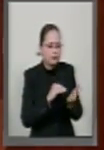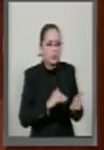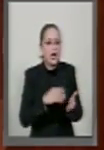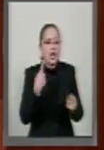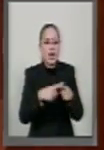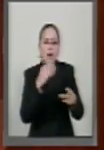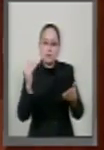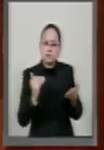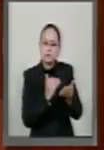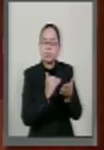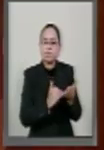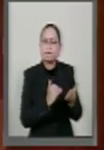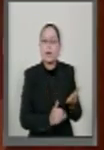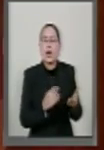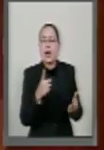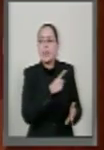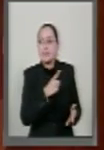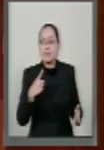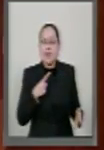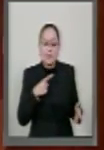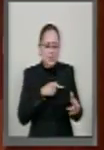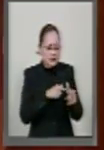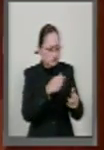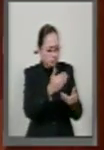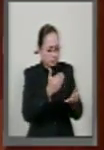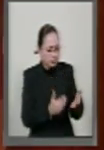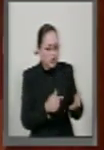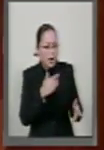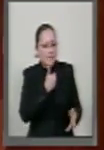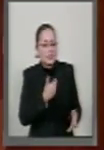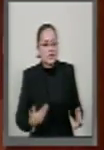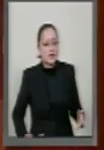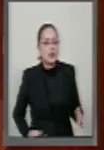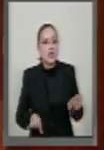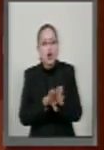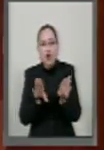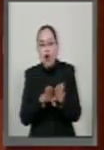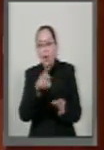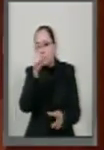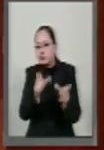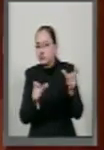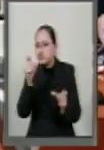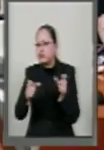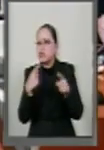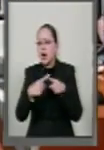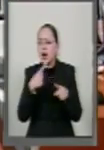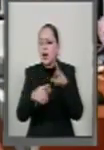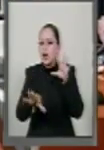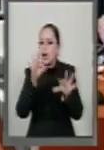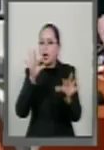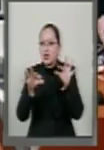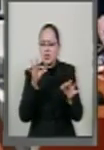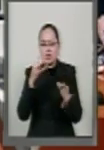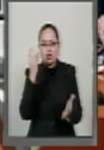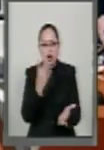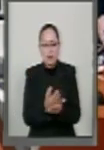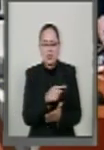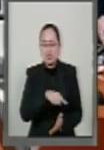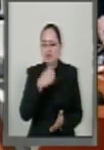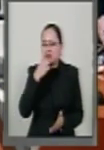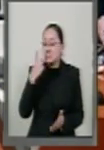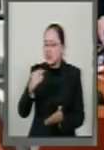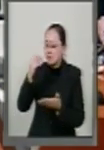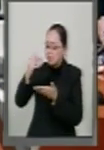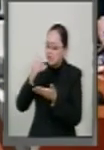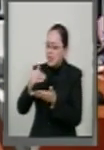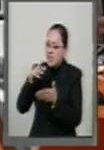adicional que deba seguir el titular del Ejecutivo Federal para seleccionar a quienes van a integrar las ternas. Solo le exige respetar los requisitos que